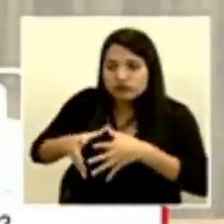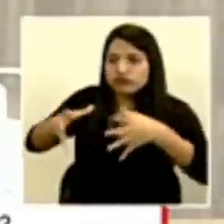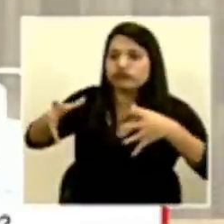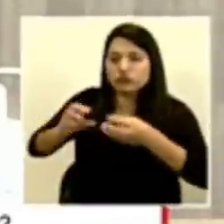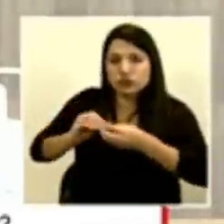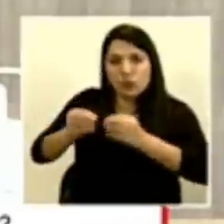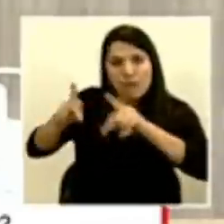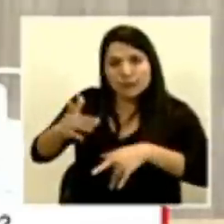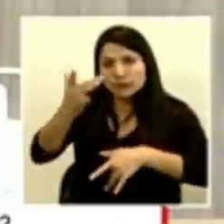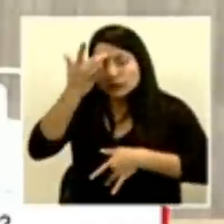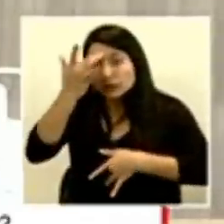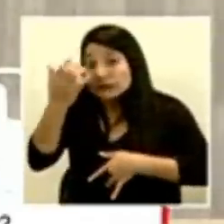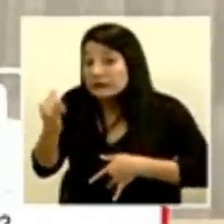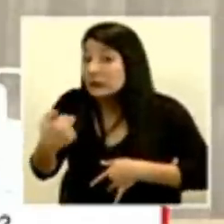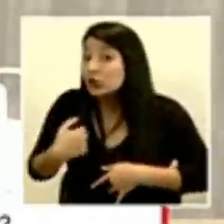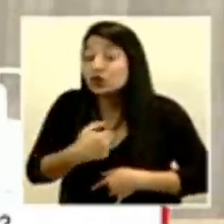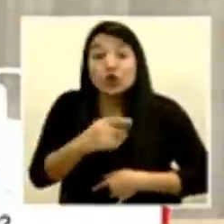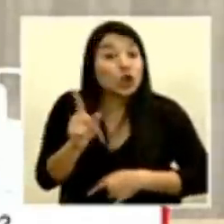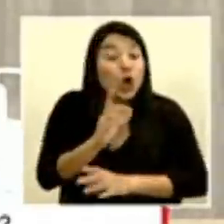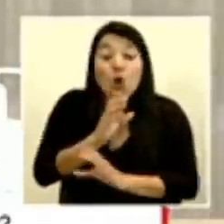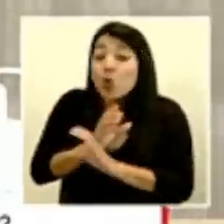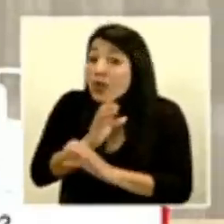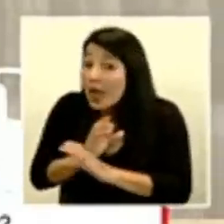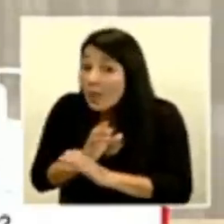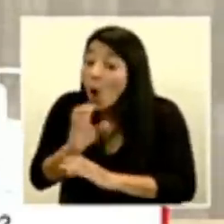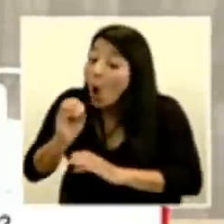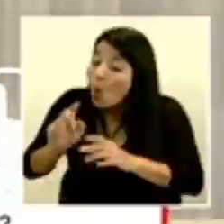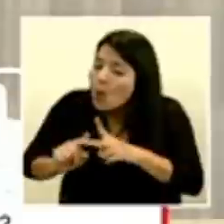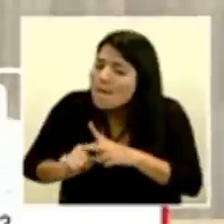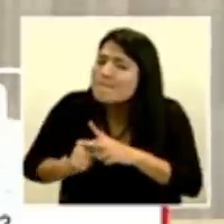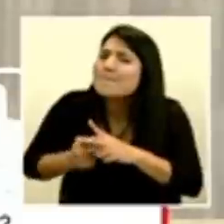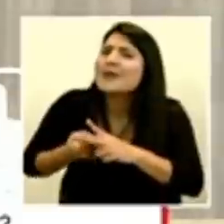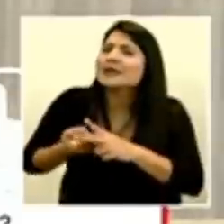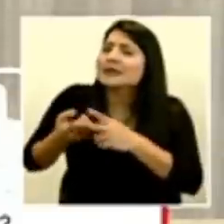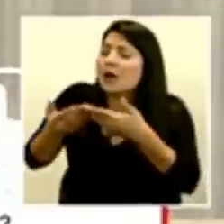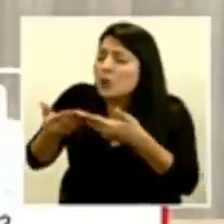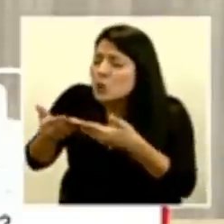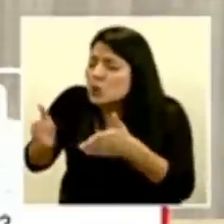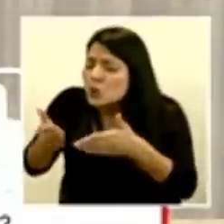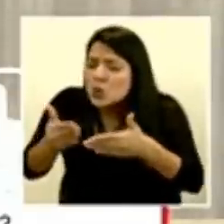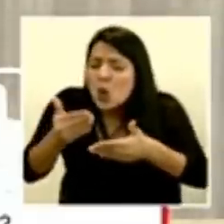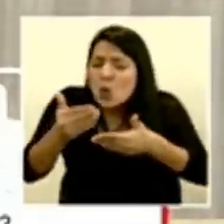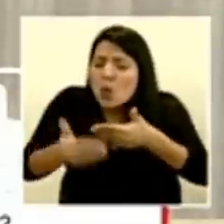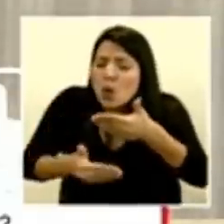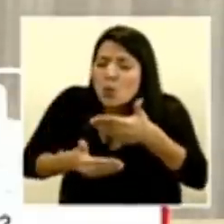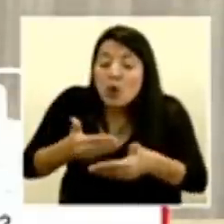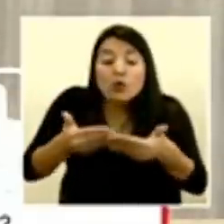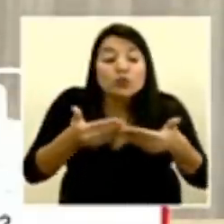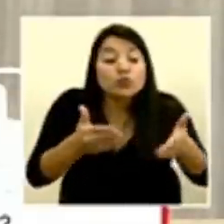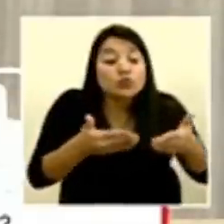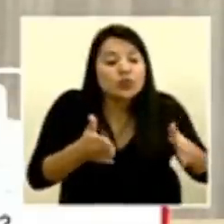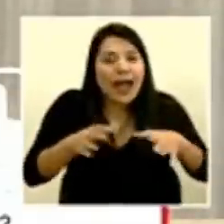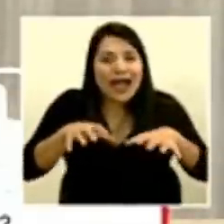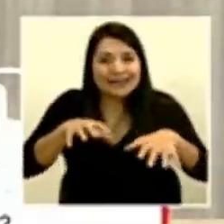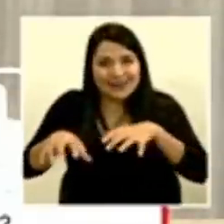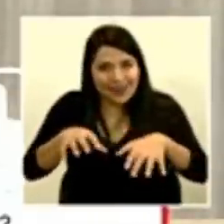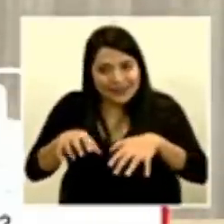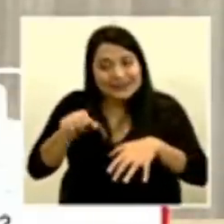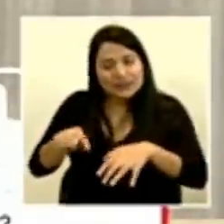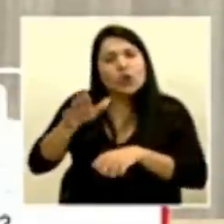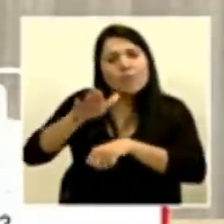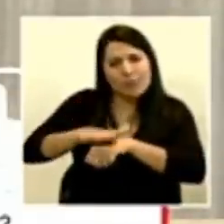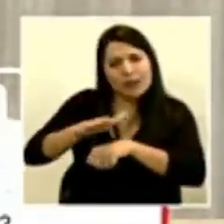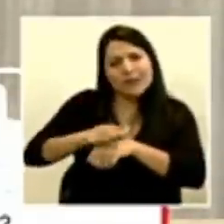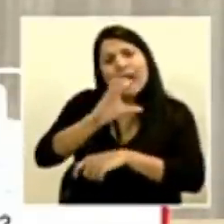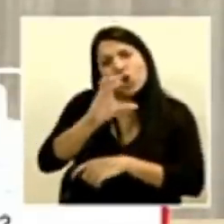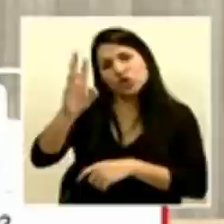cuidamos y si no retomamos progresivamente con mucho cuidado las actividades que se puedan ir retomando y que permitan que Costa